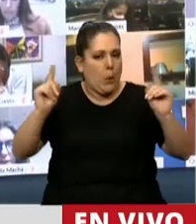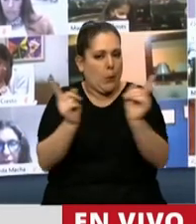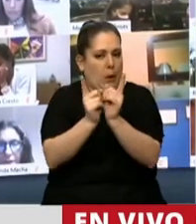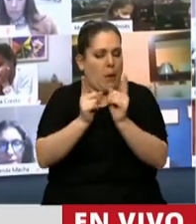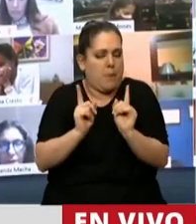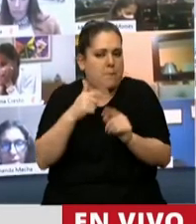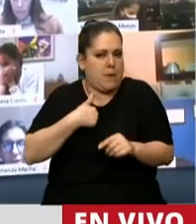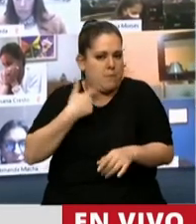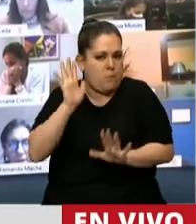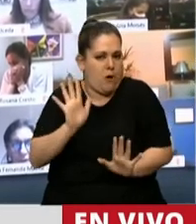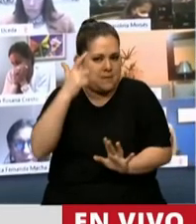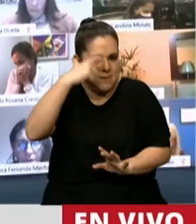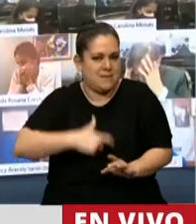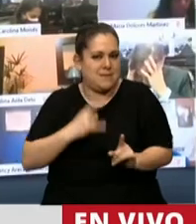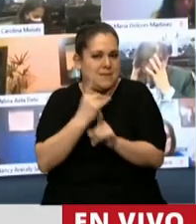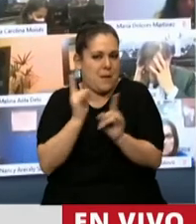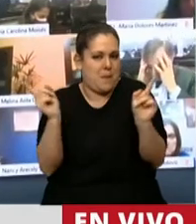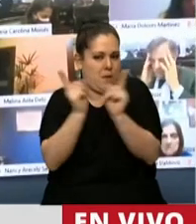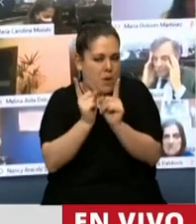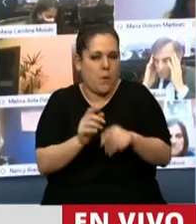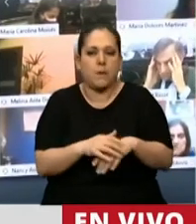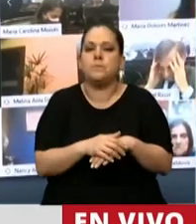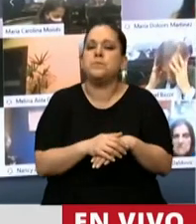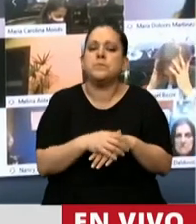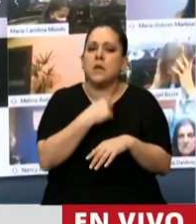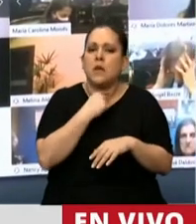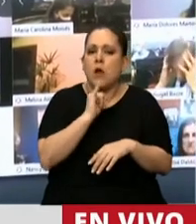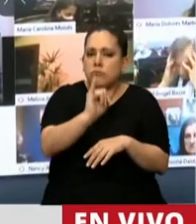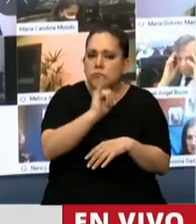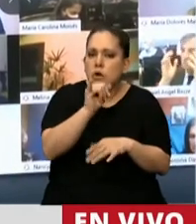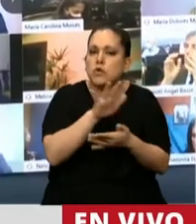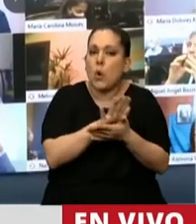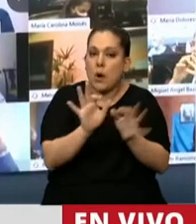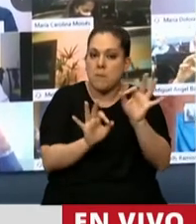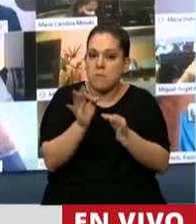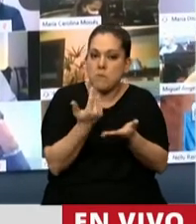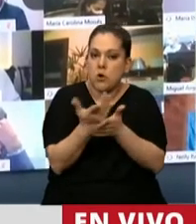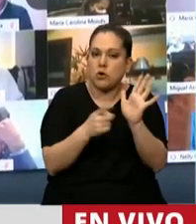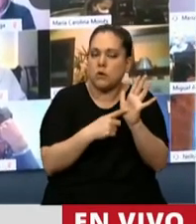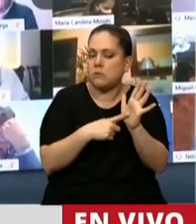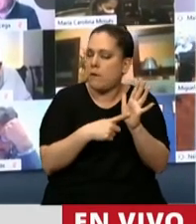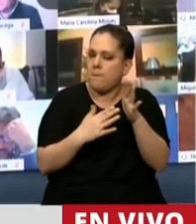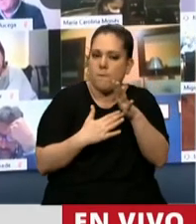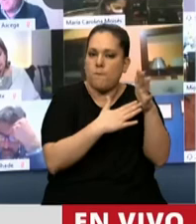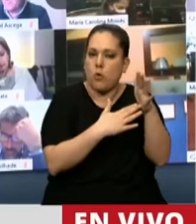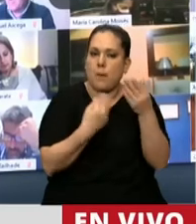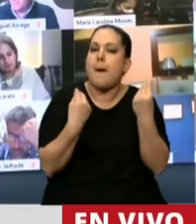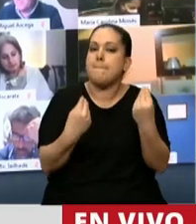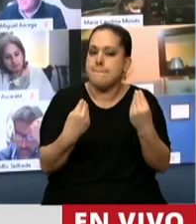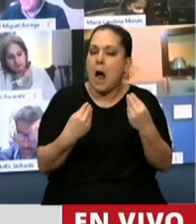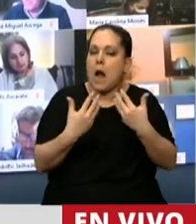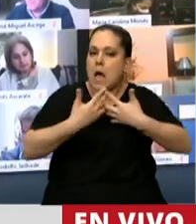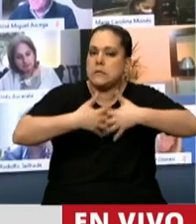es mi estilo, pero quiero pensarme sobre este proyecto que, como ya se dijo, es clave para apuntalar el